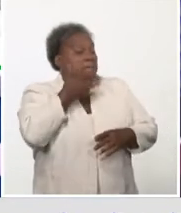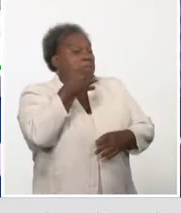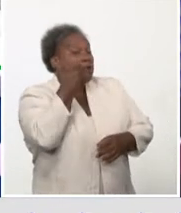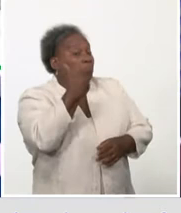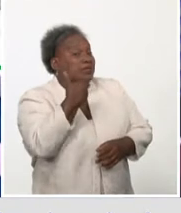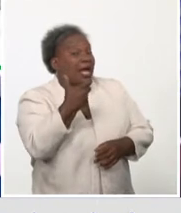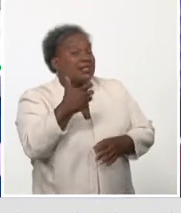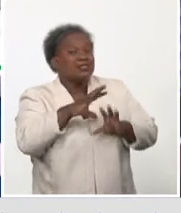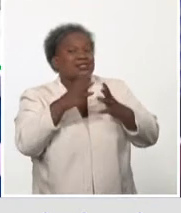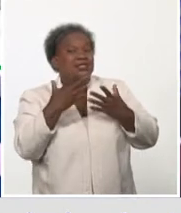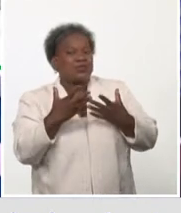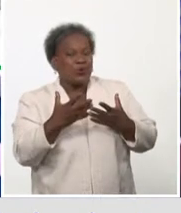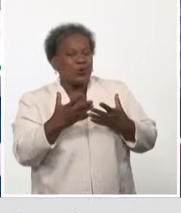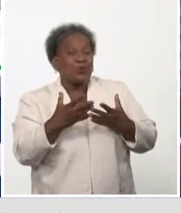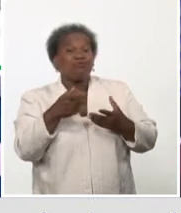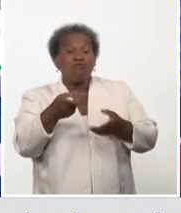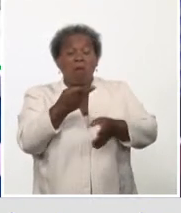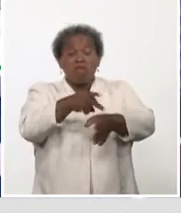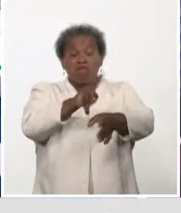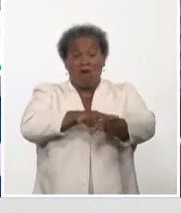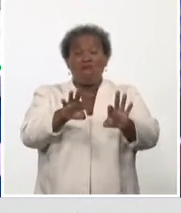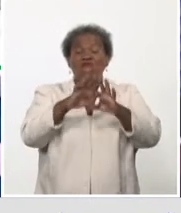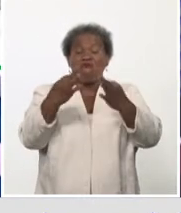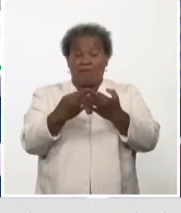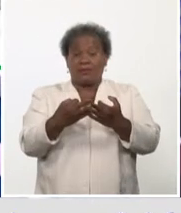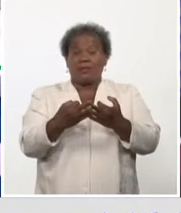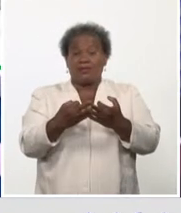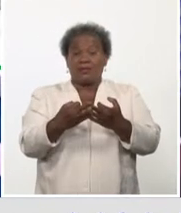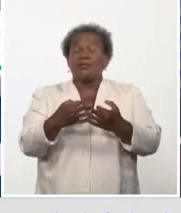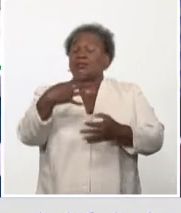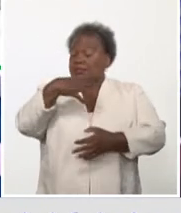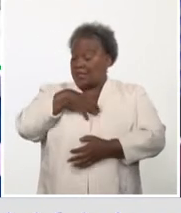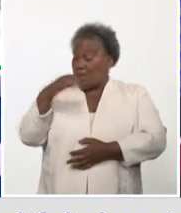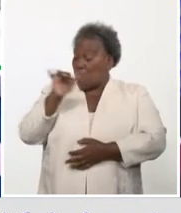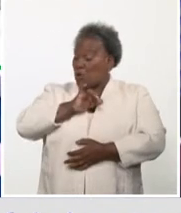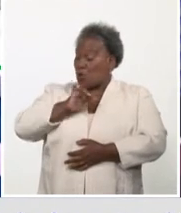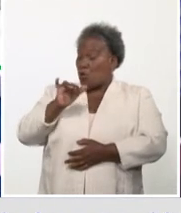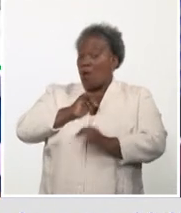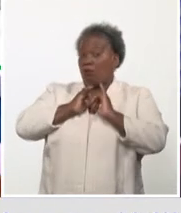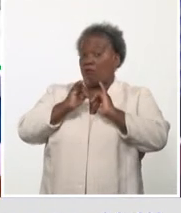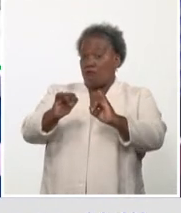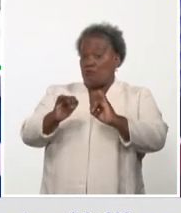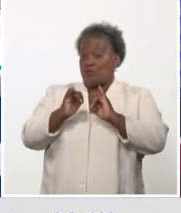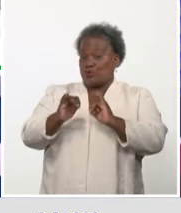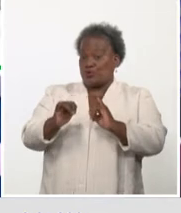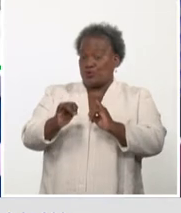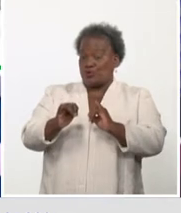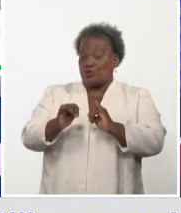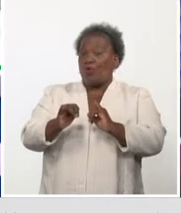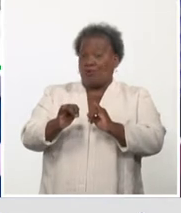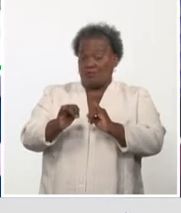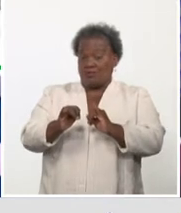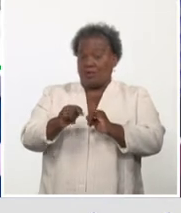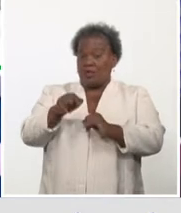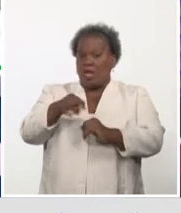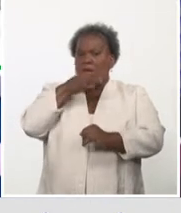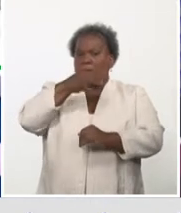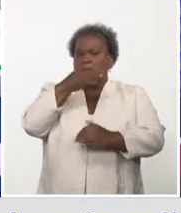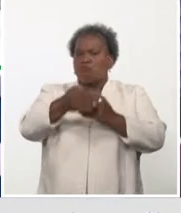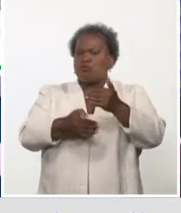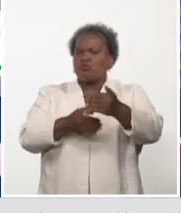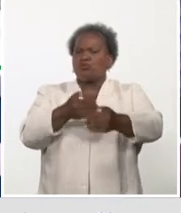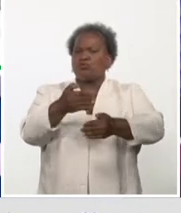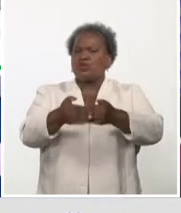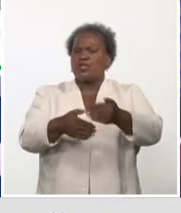prevención a la familia cubana. Pero tenemos también un reporte que nos habla de este importante proceso de